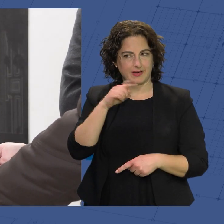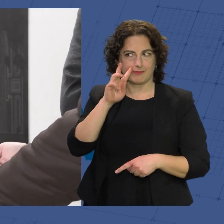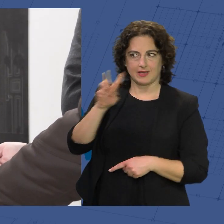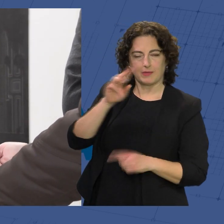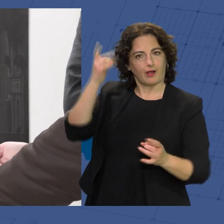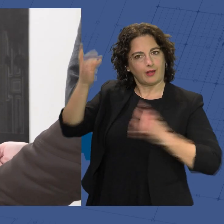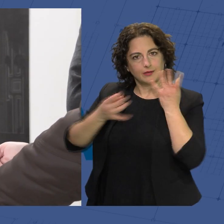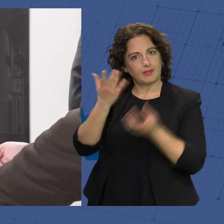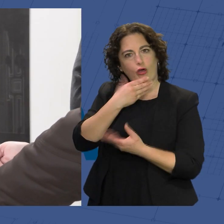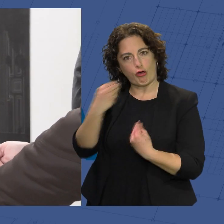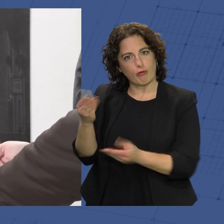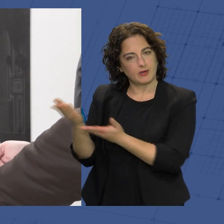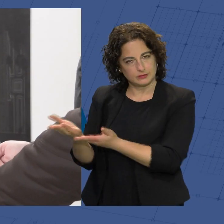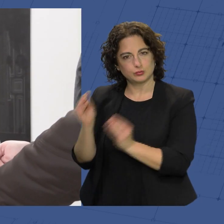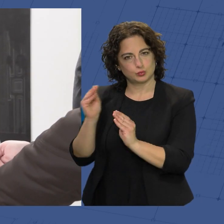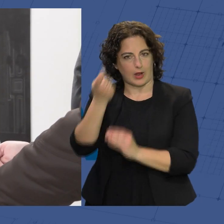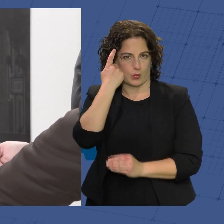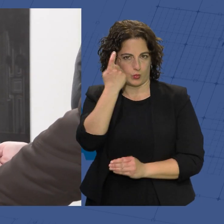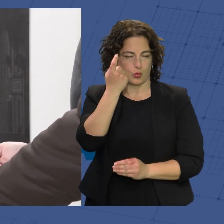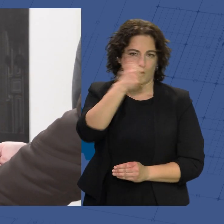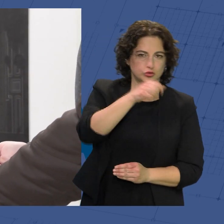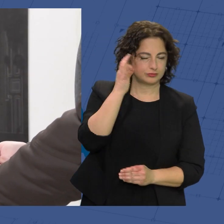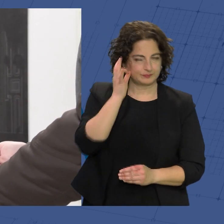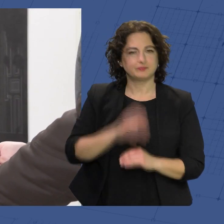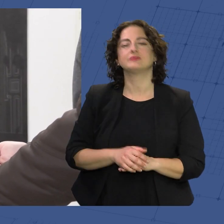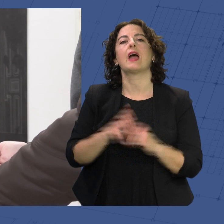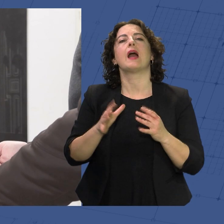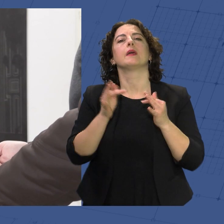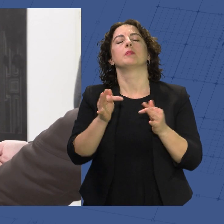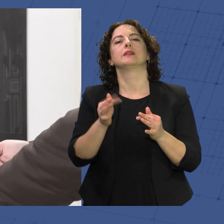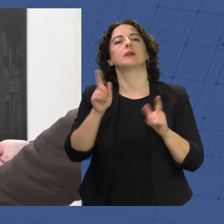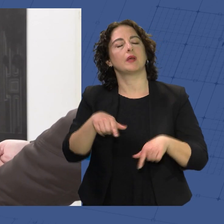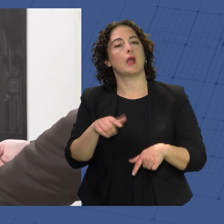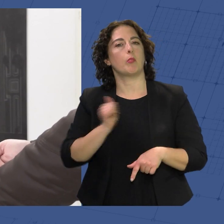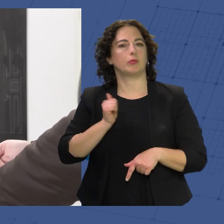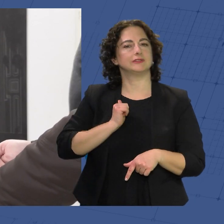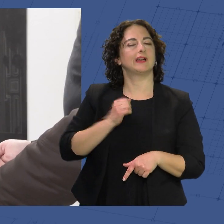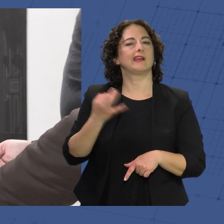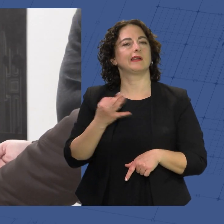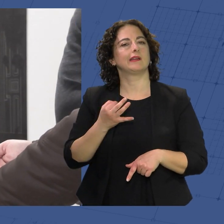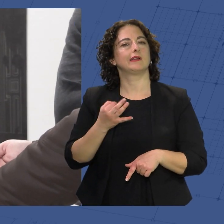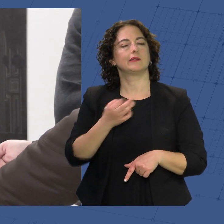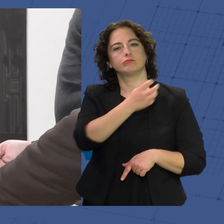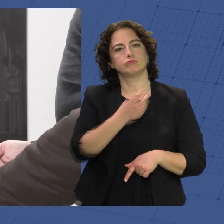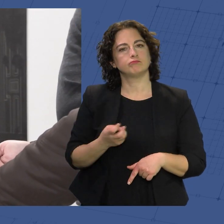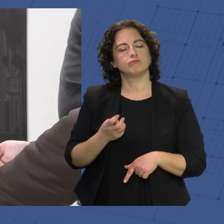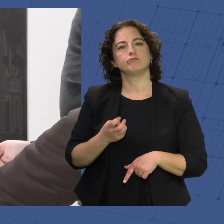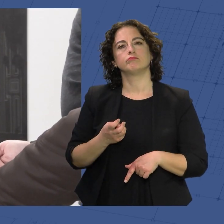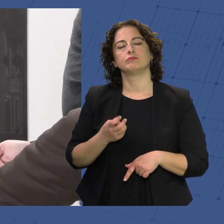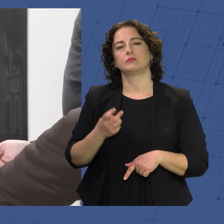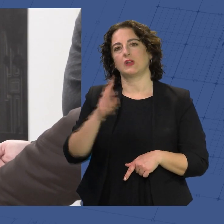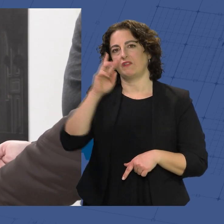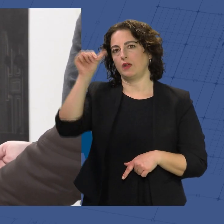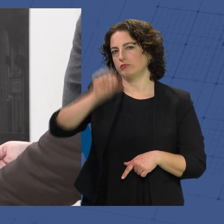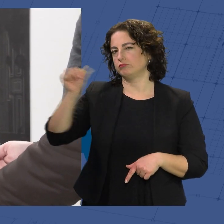tienen estos jóvenes alumnos y alumnas. Y además ya de paso podrán también acercarse a cortometrajes